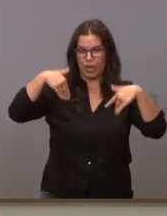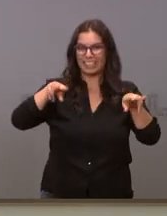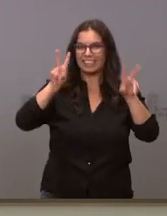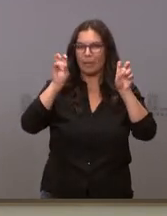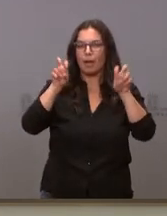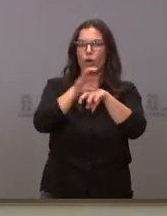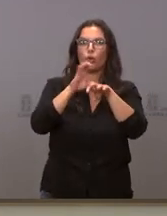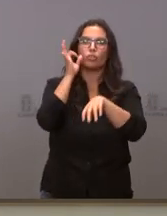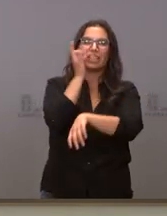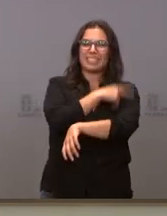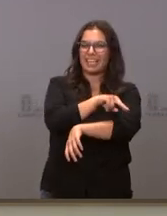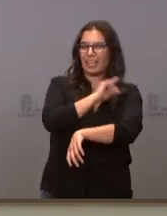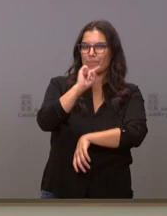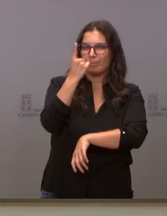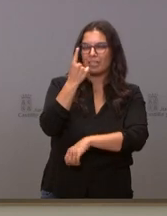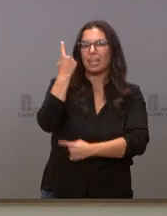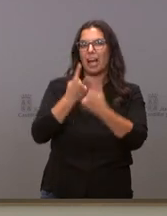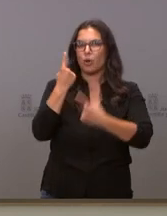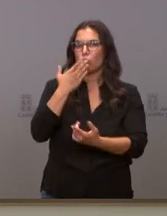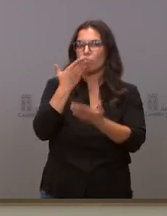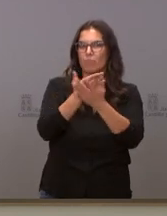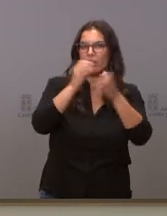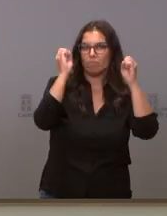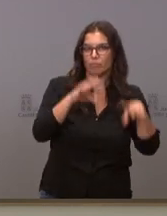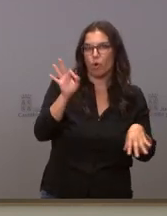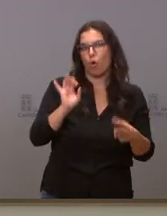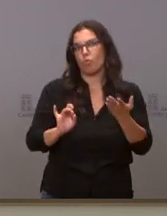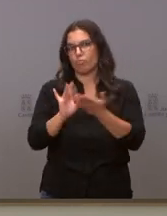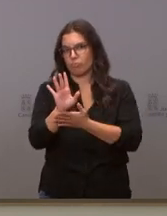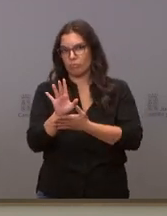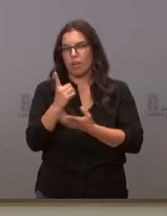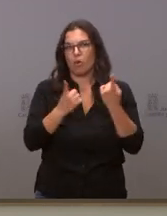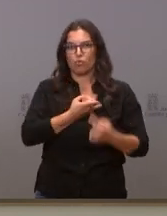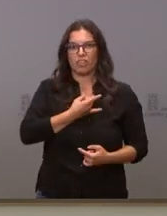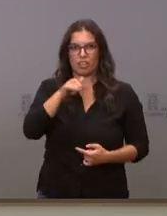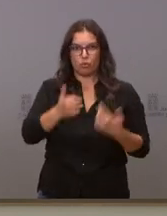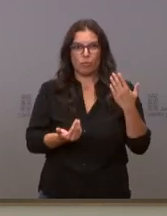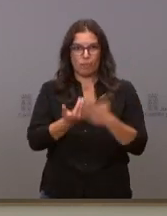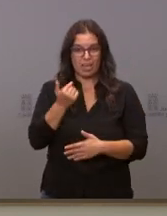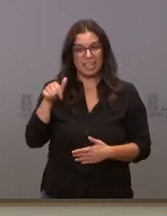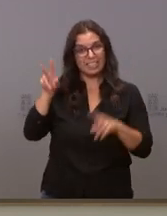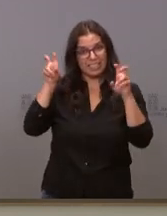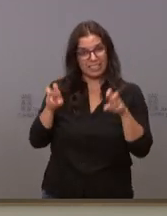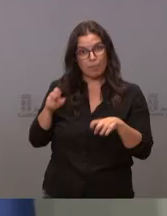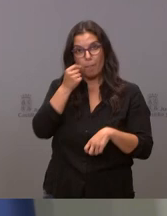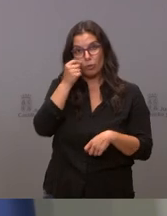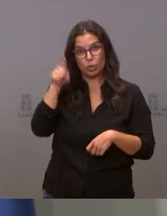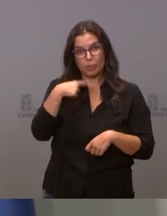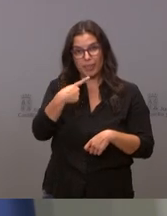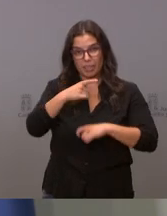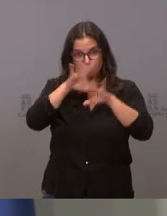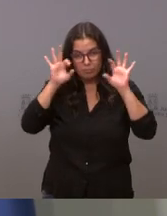sanidad para la que piden dimisión o el cese varios sindicatos esta mañana bueno yo no lo sé